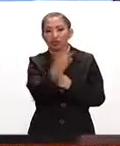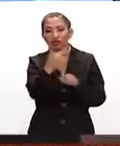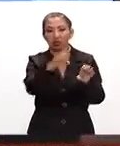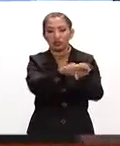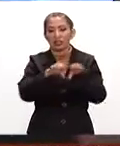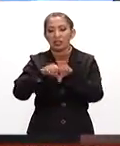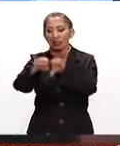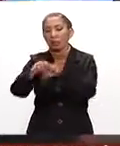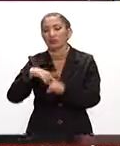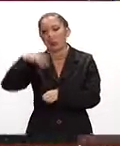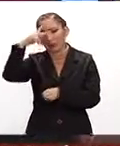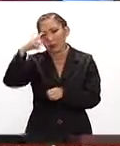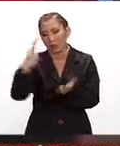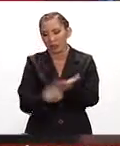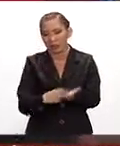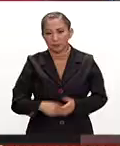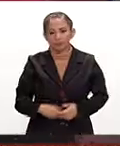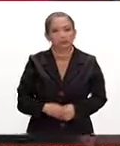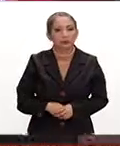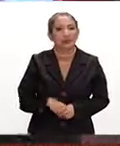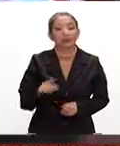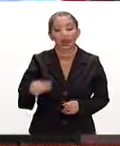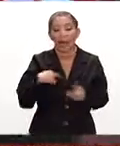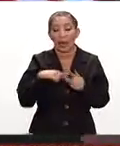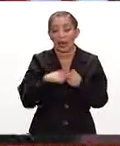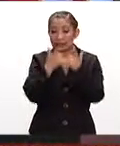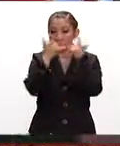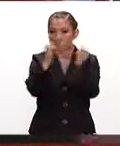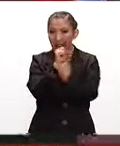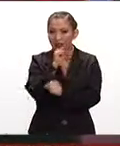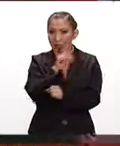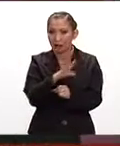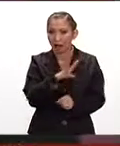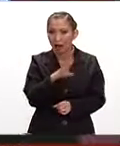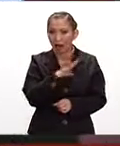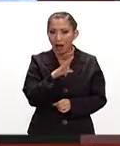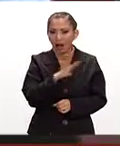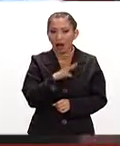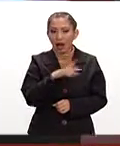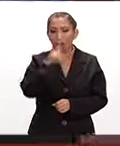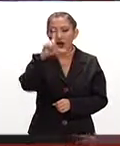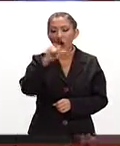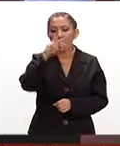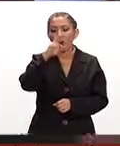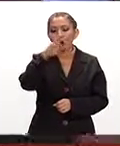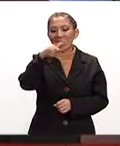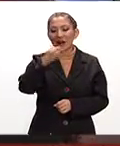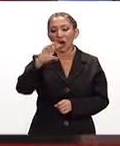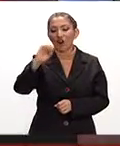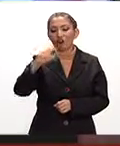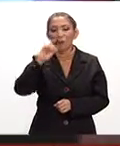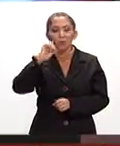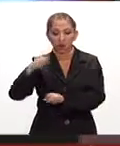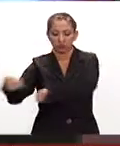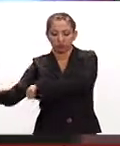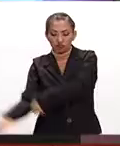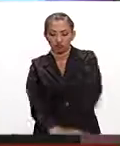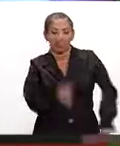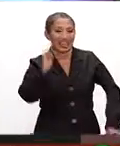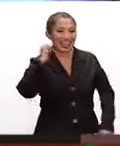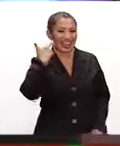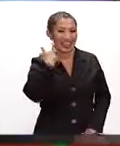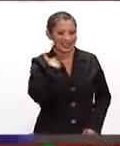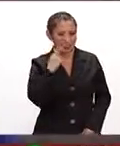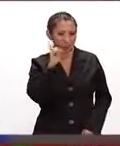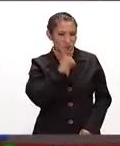mexicanos haciendo historia. Y quien hizo historia también es Lorena Ochoa. La golfista, ex golfista